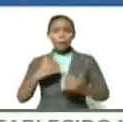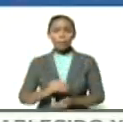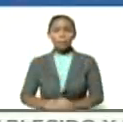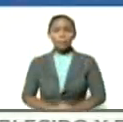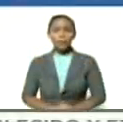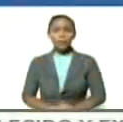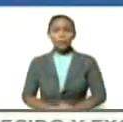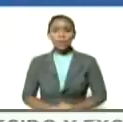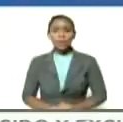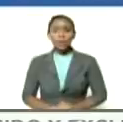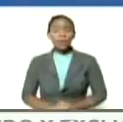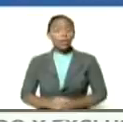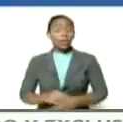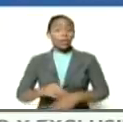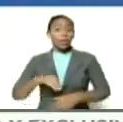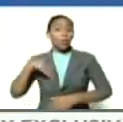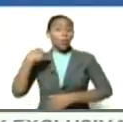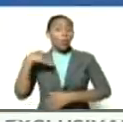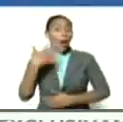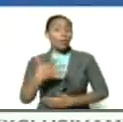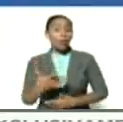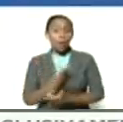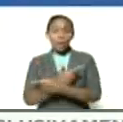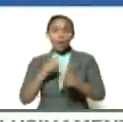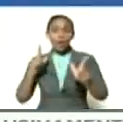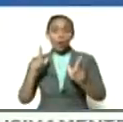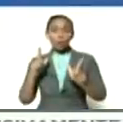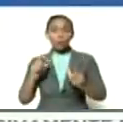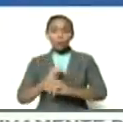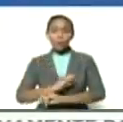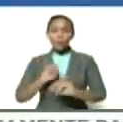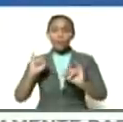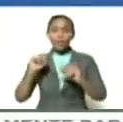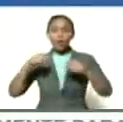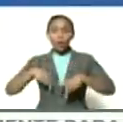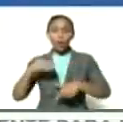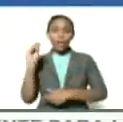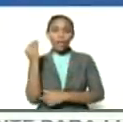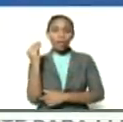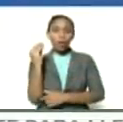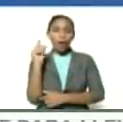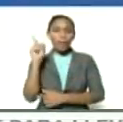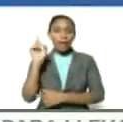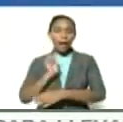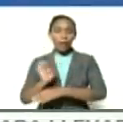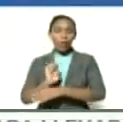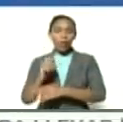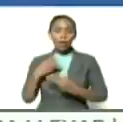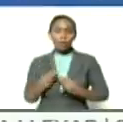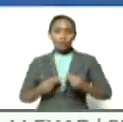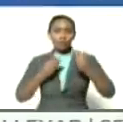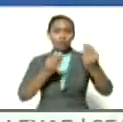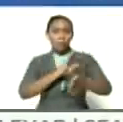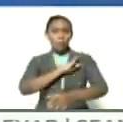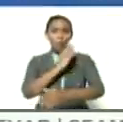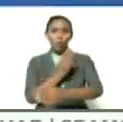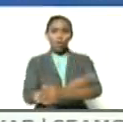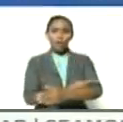cuando le liberó de manera definitiva Quito lo que hoy es Ecuador y le entregó a los pueblos el poder